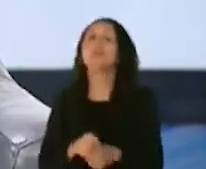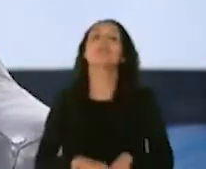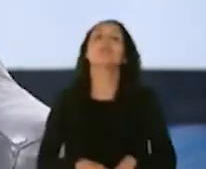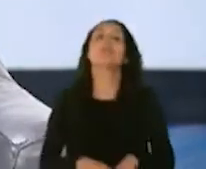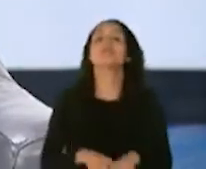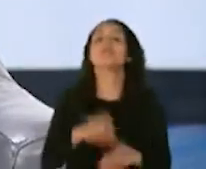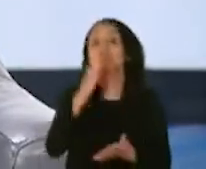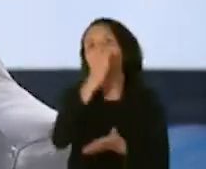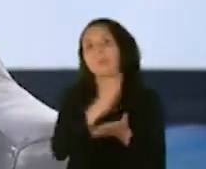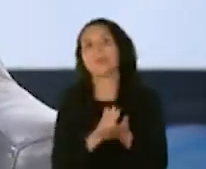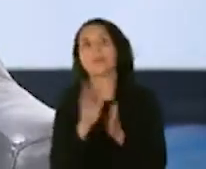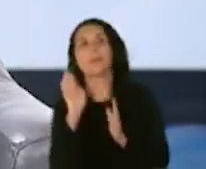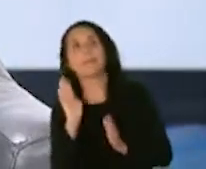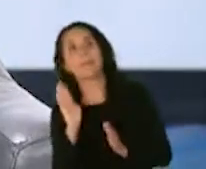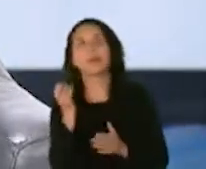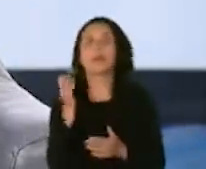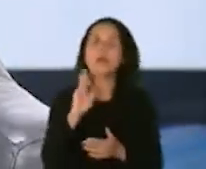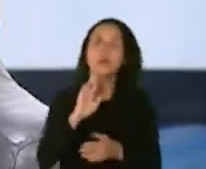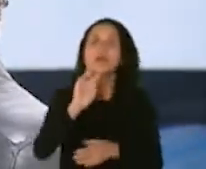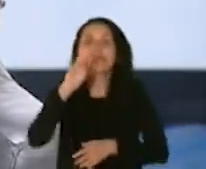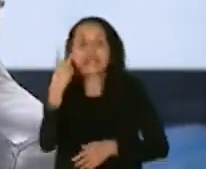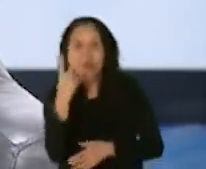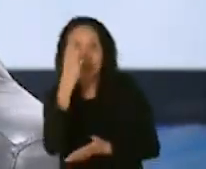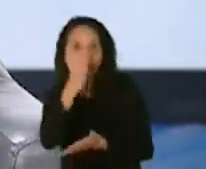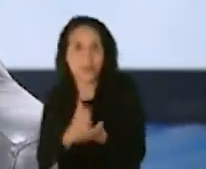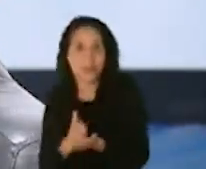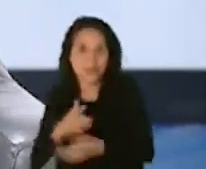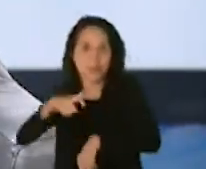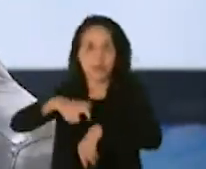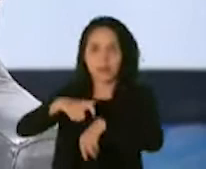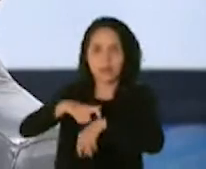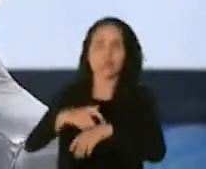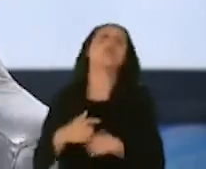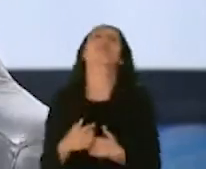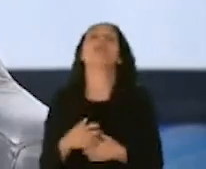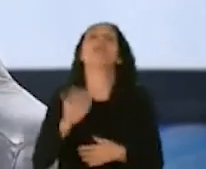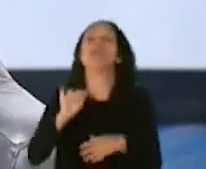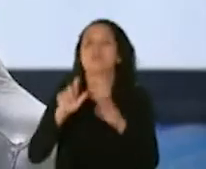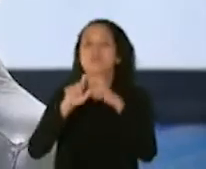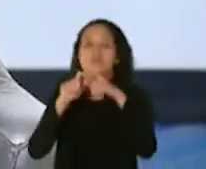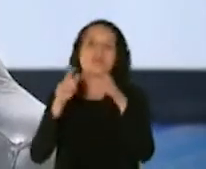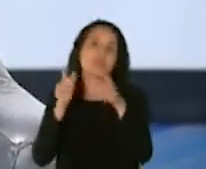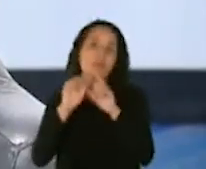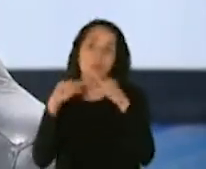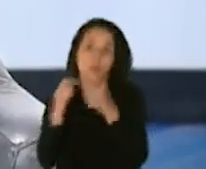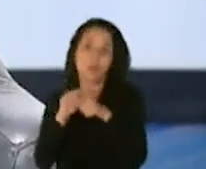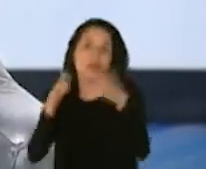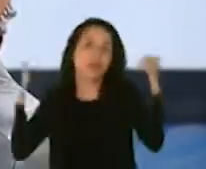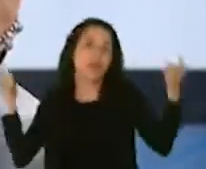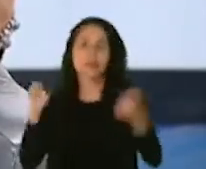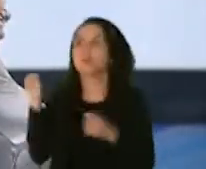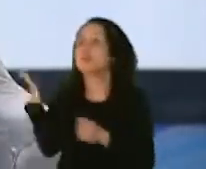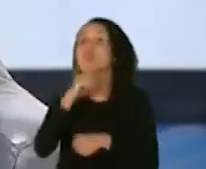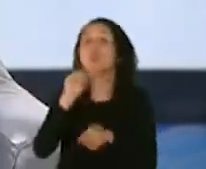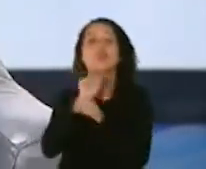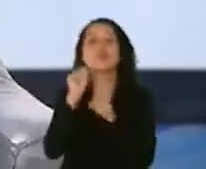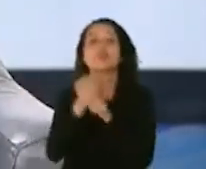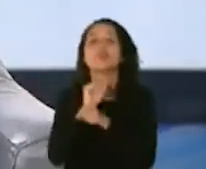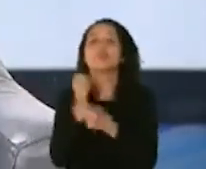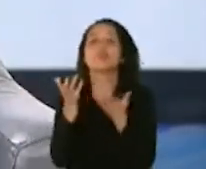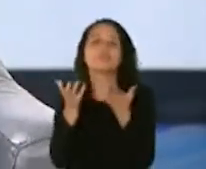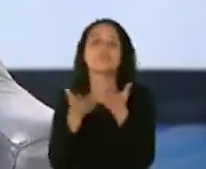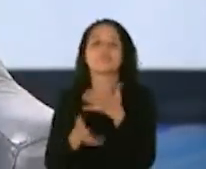Etapa B, o la segunda etapa de esa primera fase, es un grupo bien grande que son todos los trabajadores esenciales.